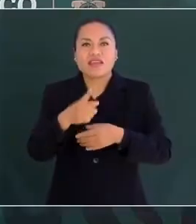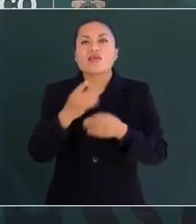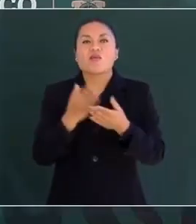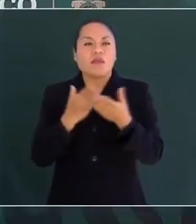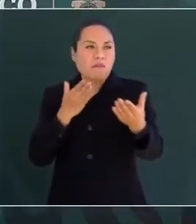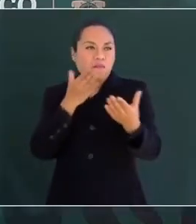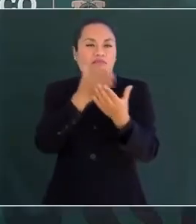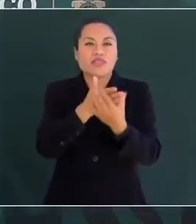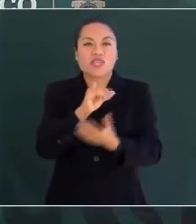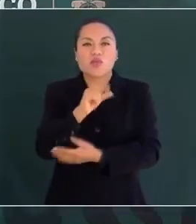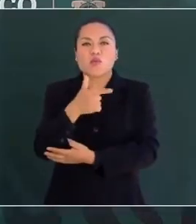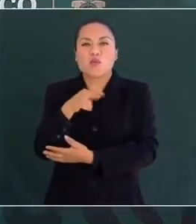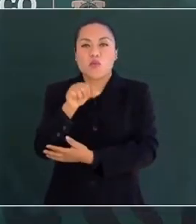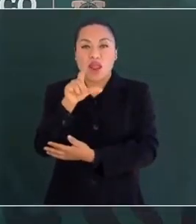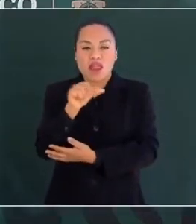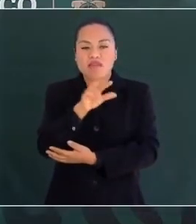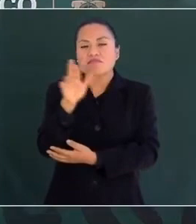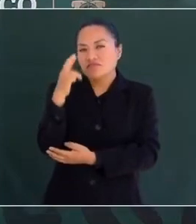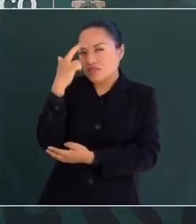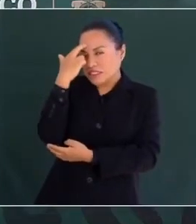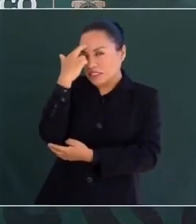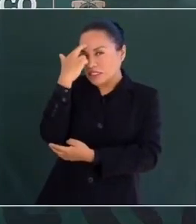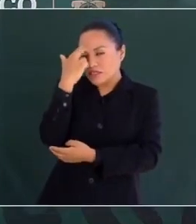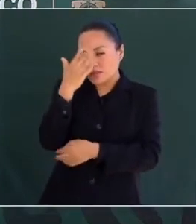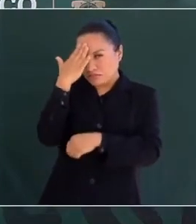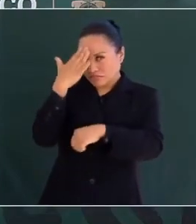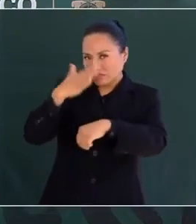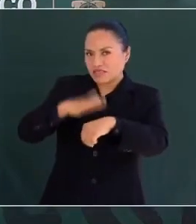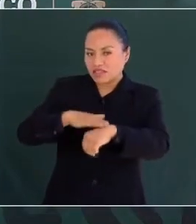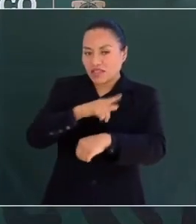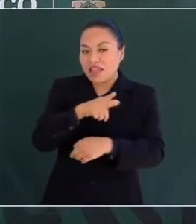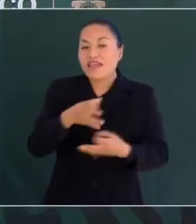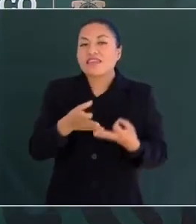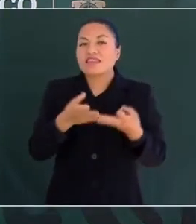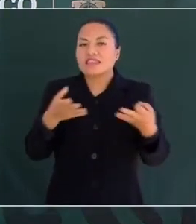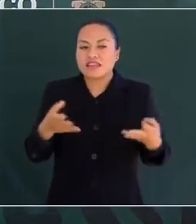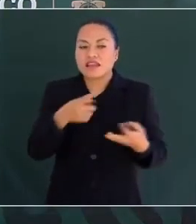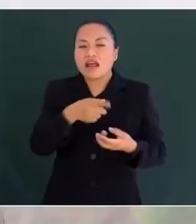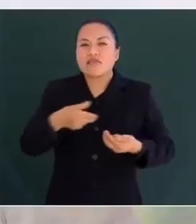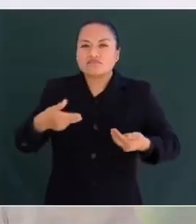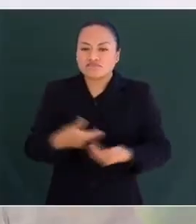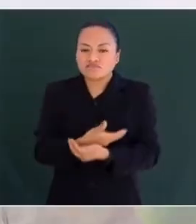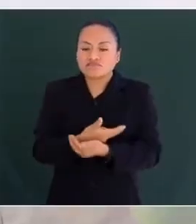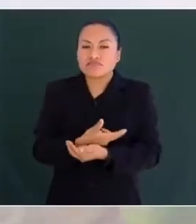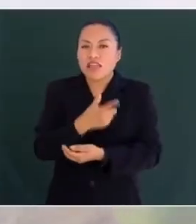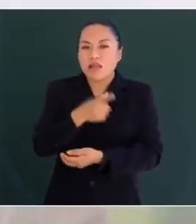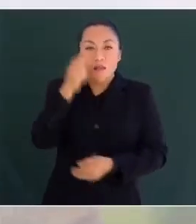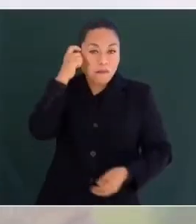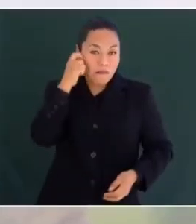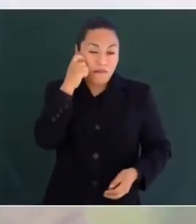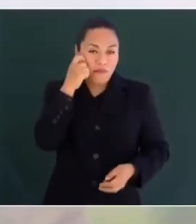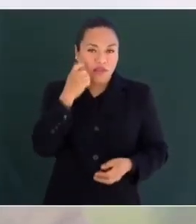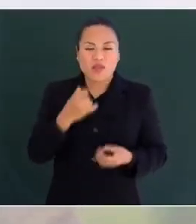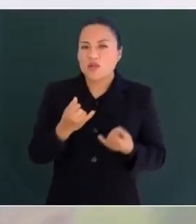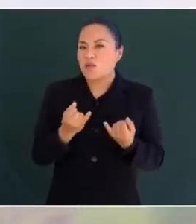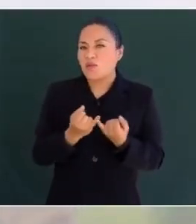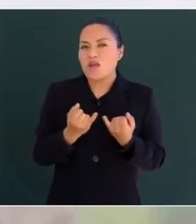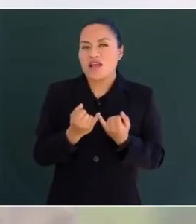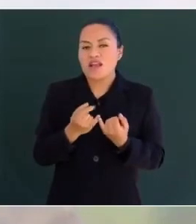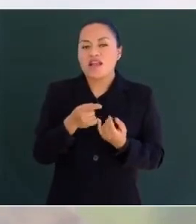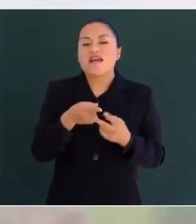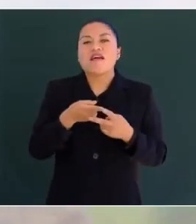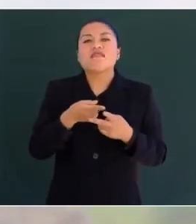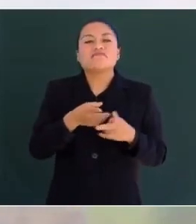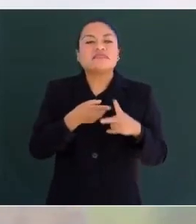Iguala para recordar también que en esas tierras urianas donde nació Vicente Guerrero también nació nuestra